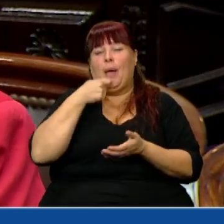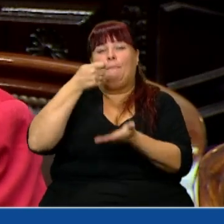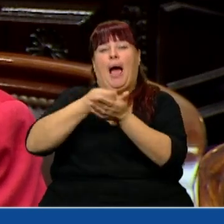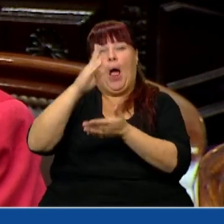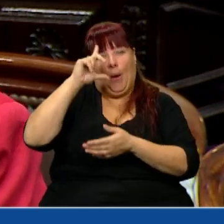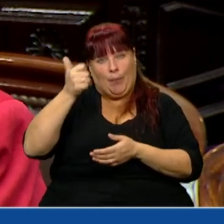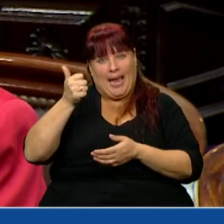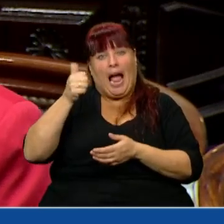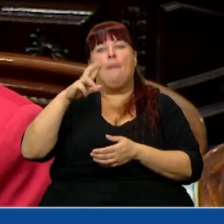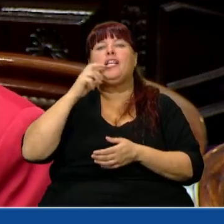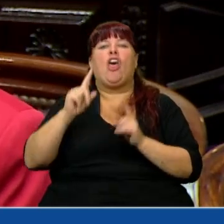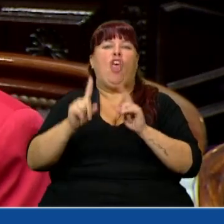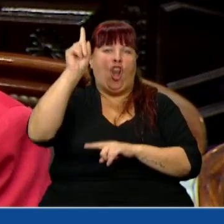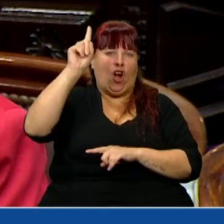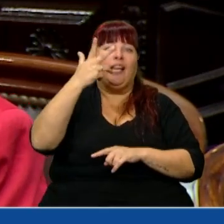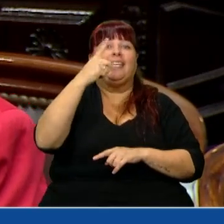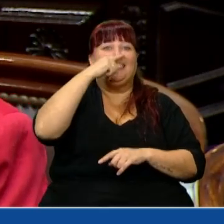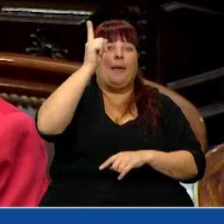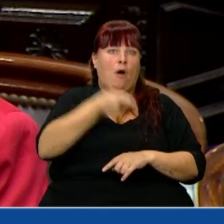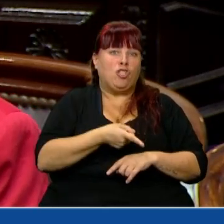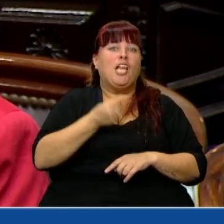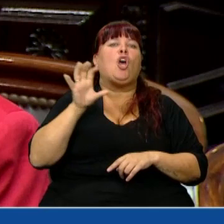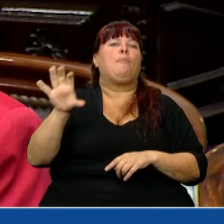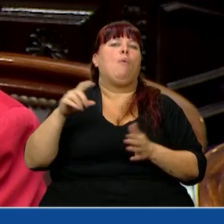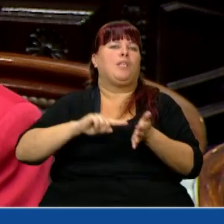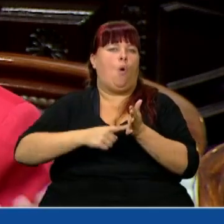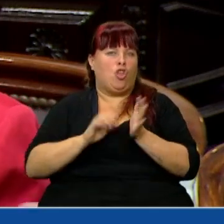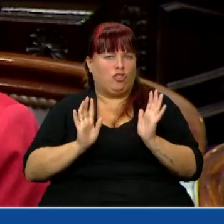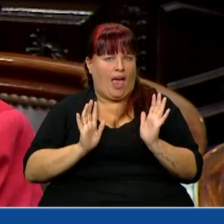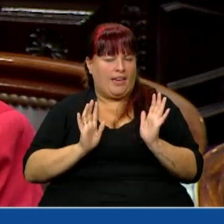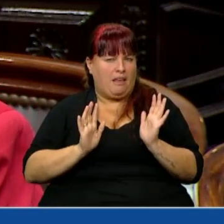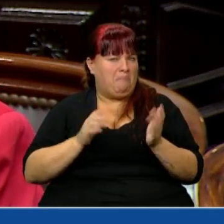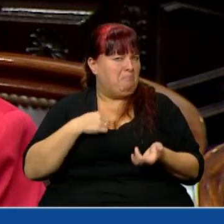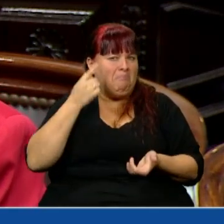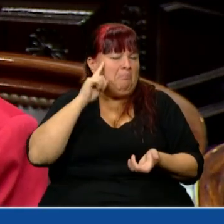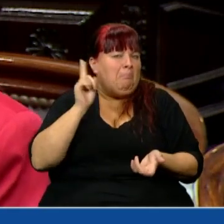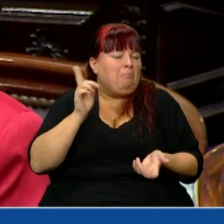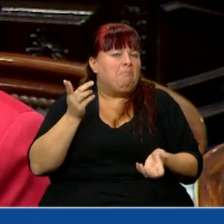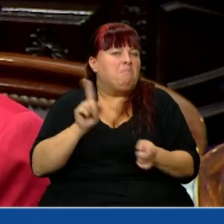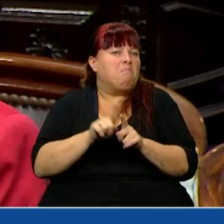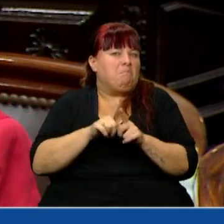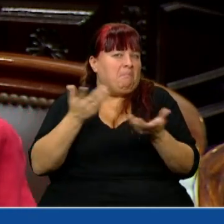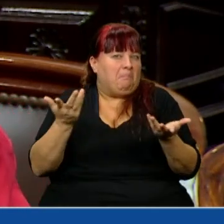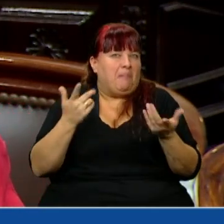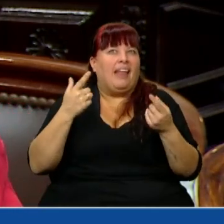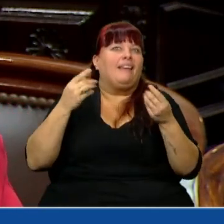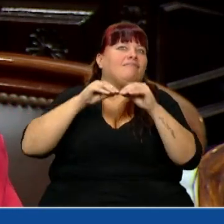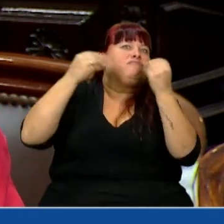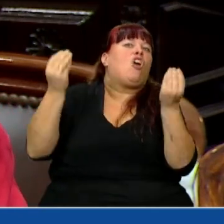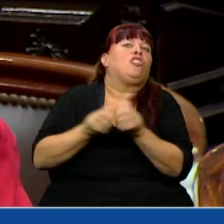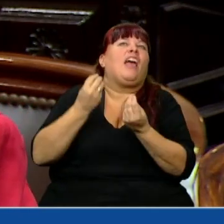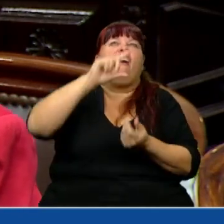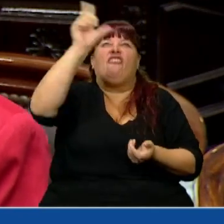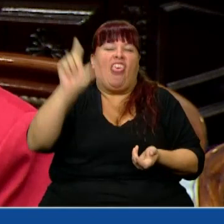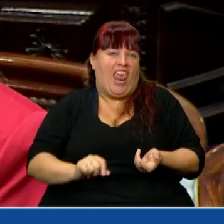Progresar son del norte, bueno, el 37% son de la Provincia de Buenos Aires. No creo que esto esgrisma ninguna conclusión